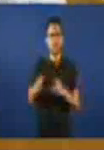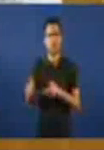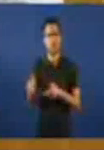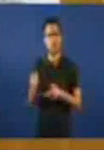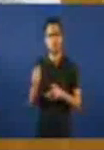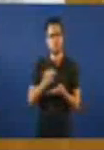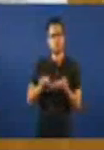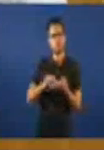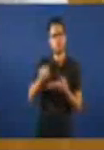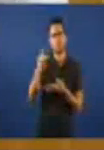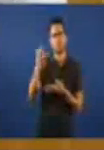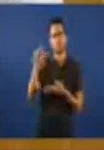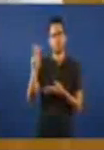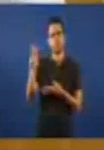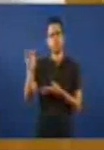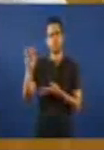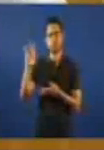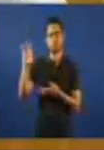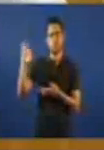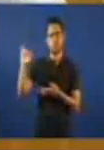Siberia e esta parece que está en Santiago de Compostela.